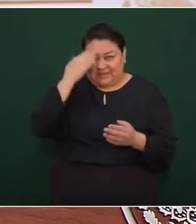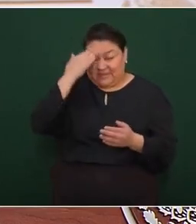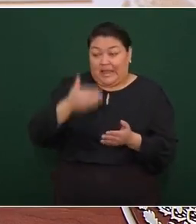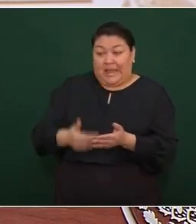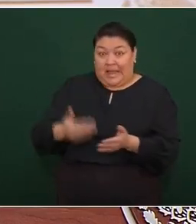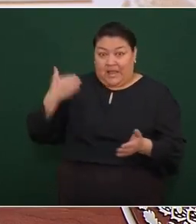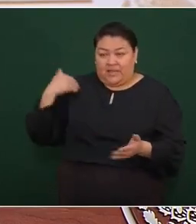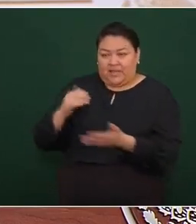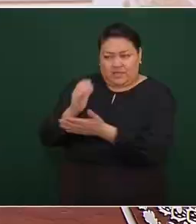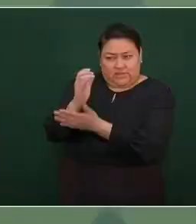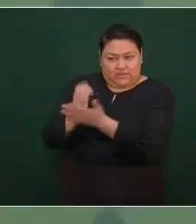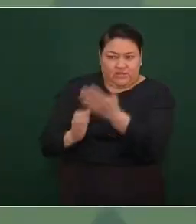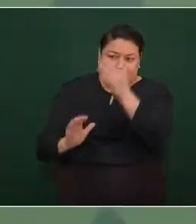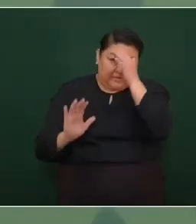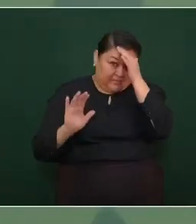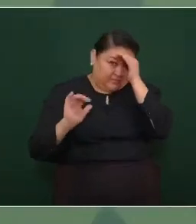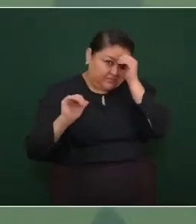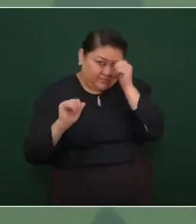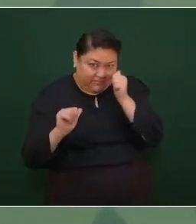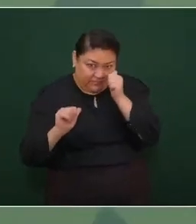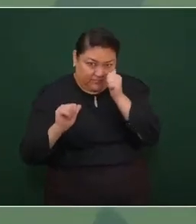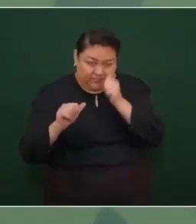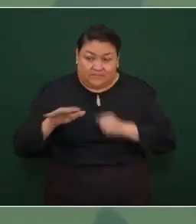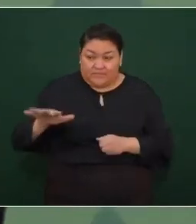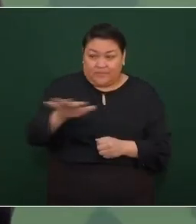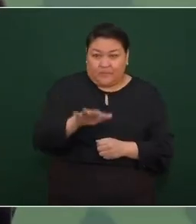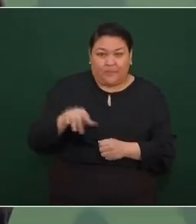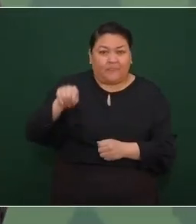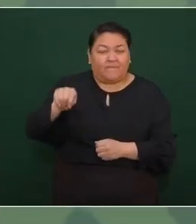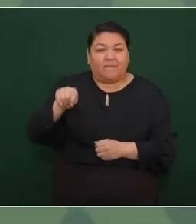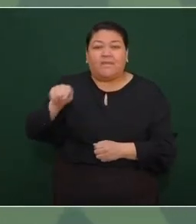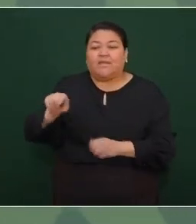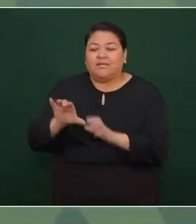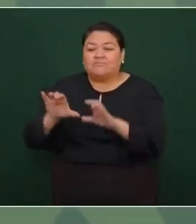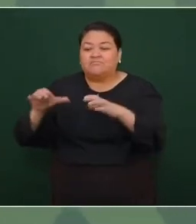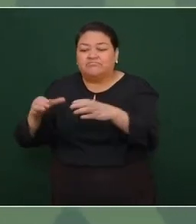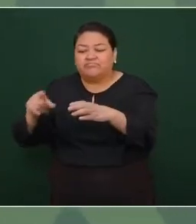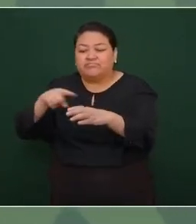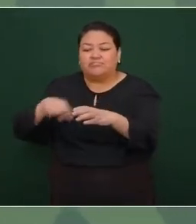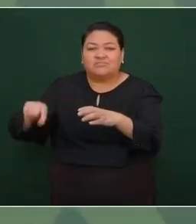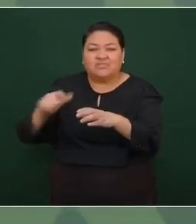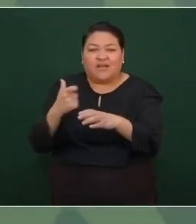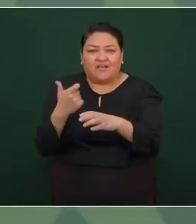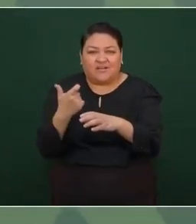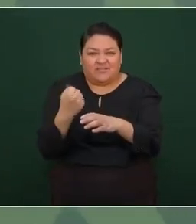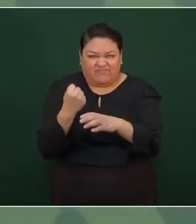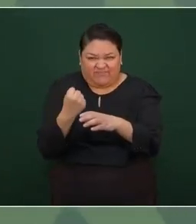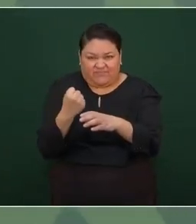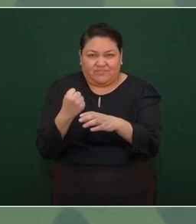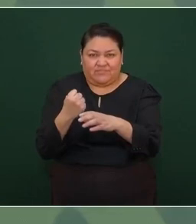firmaban con los grupos económicos